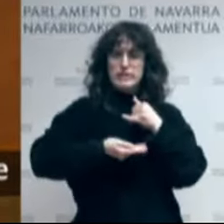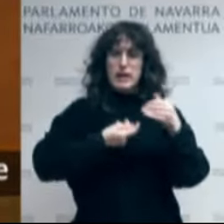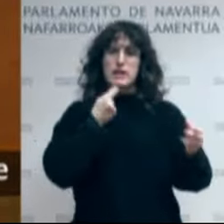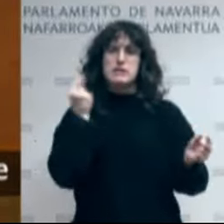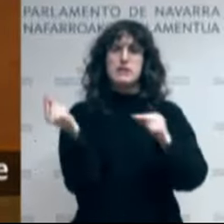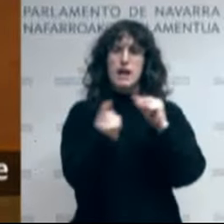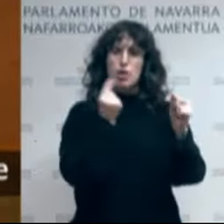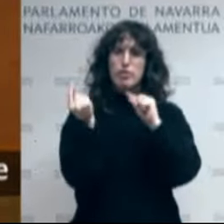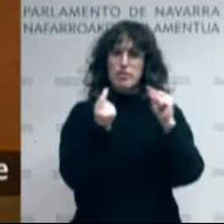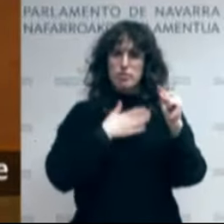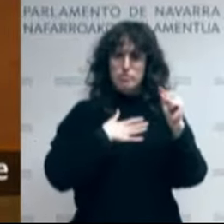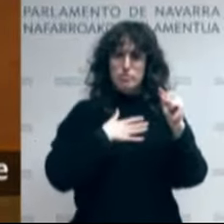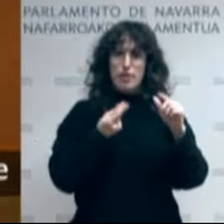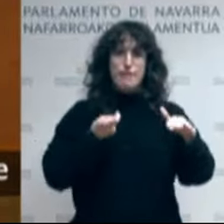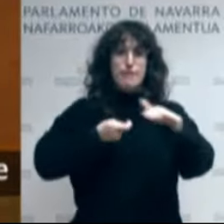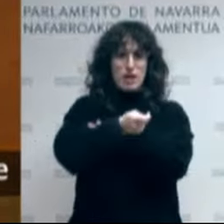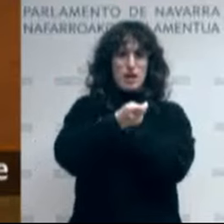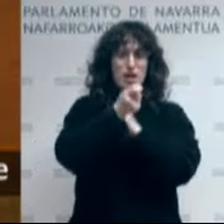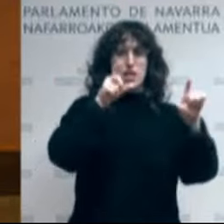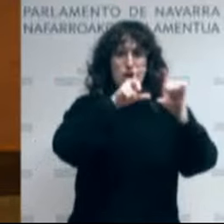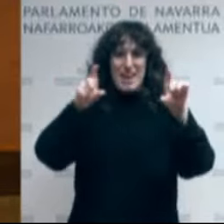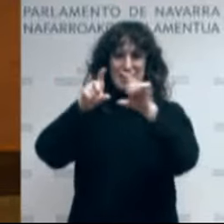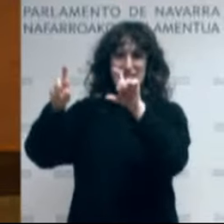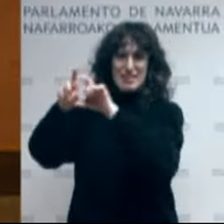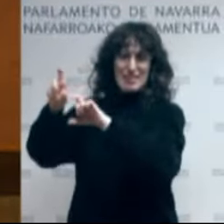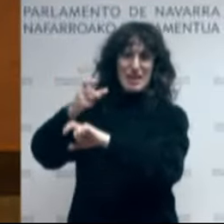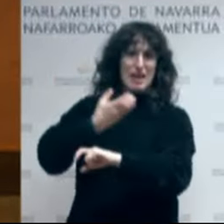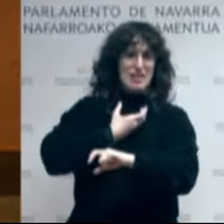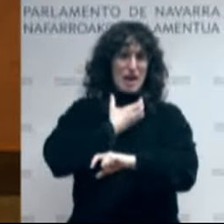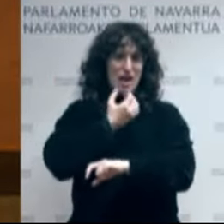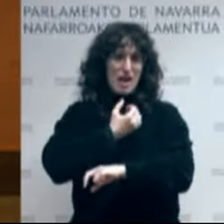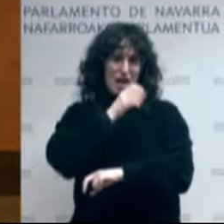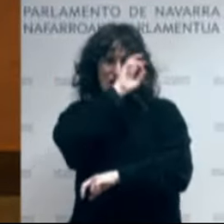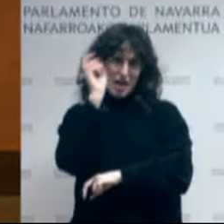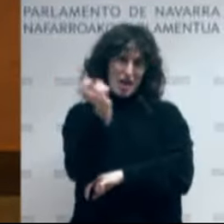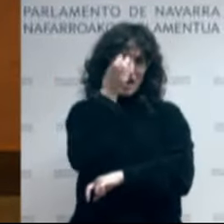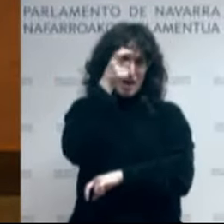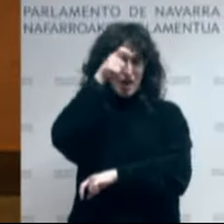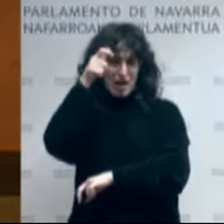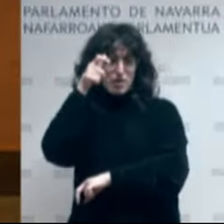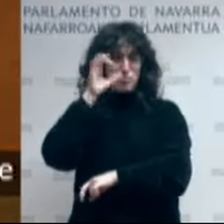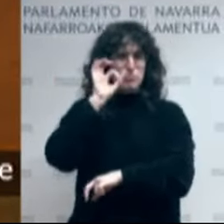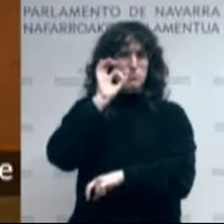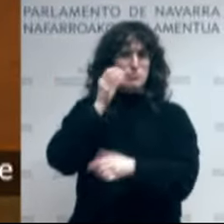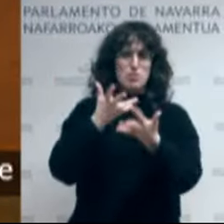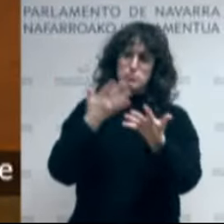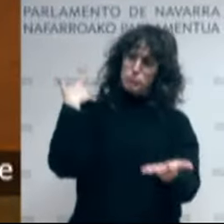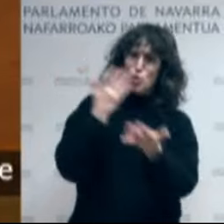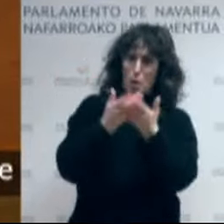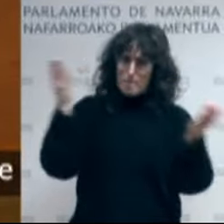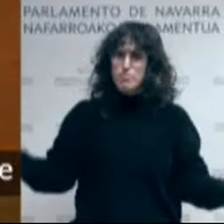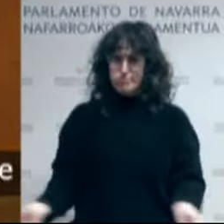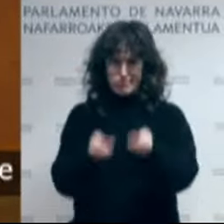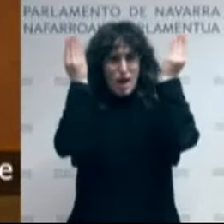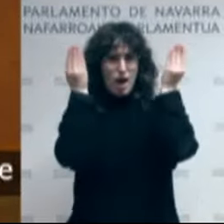finantzaketak jauzi haundia emandu azken urteotan gure akordioi esker. Bi